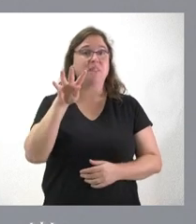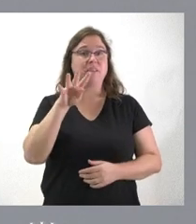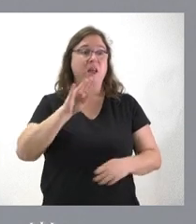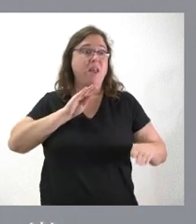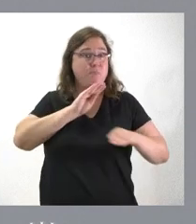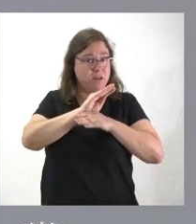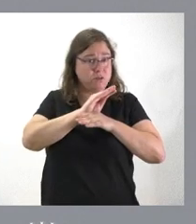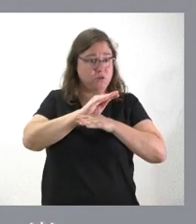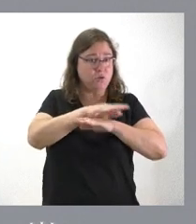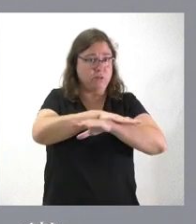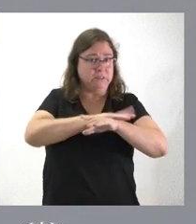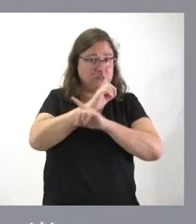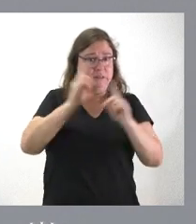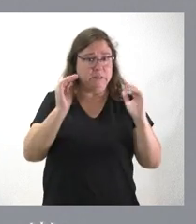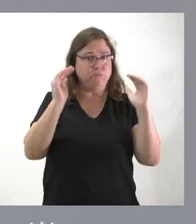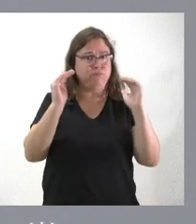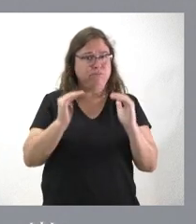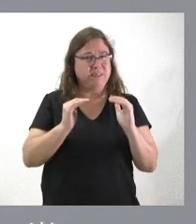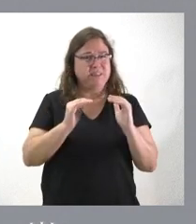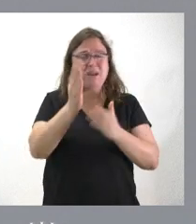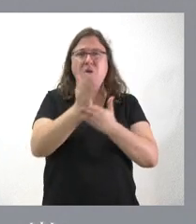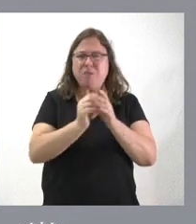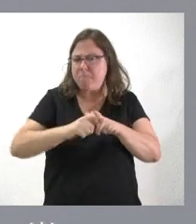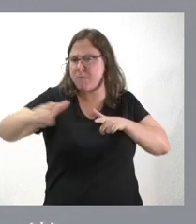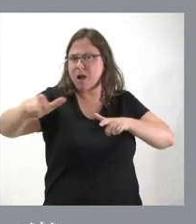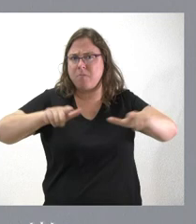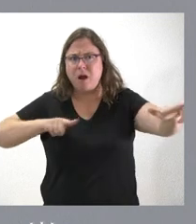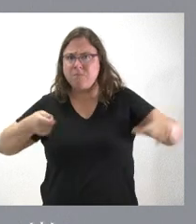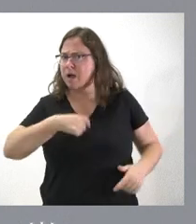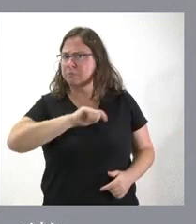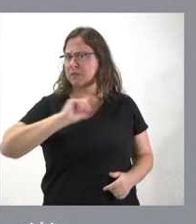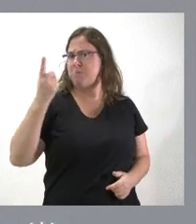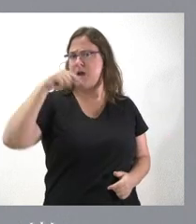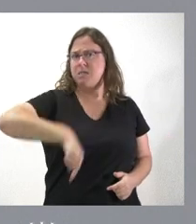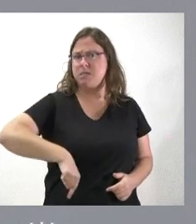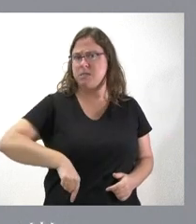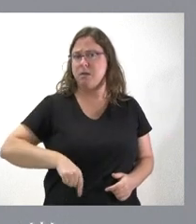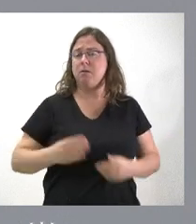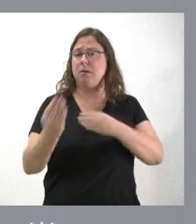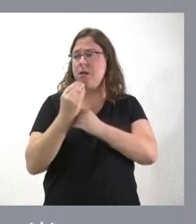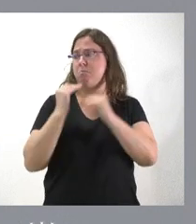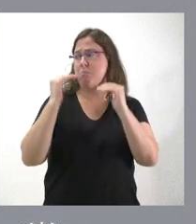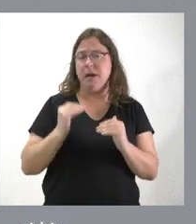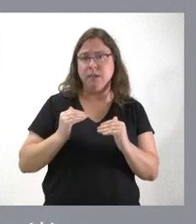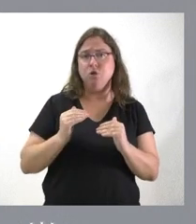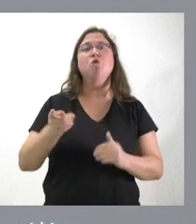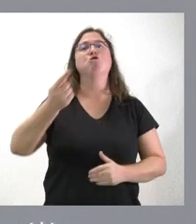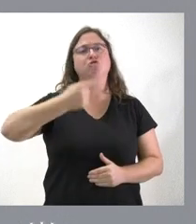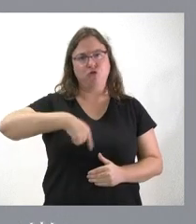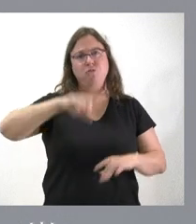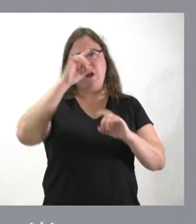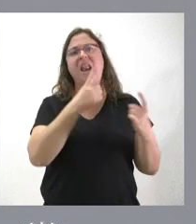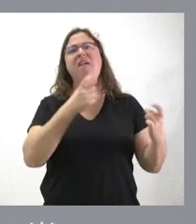bajaban en la comunidad más extensa de España y que nosotros, lógicamente, también tenemos